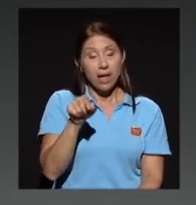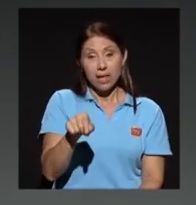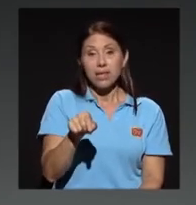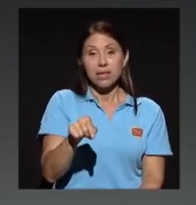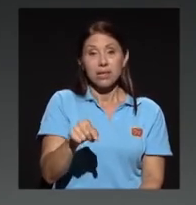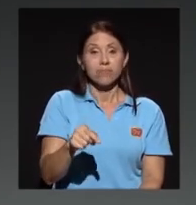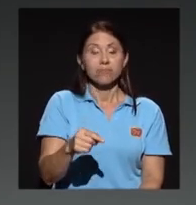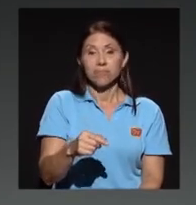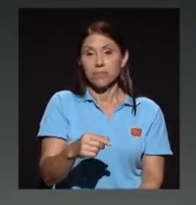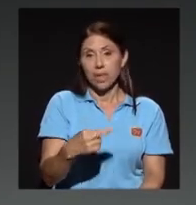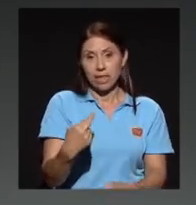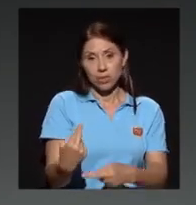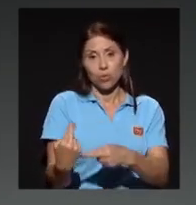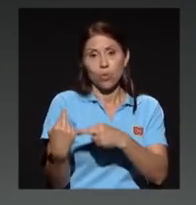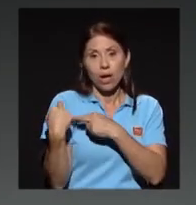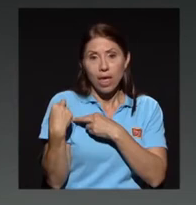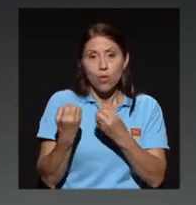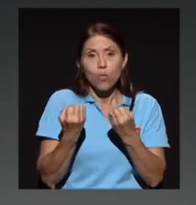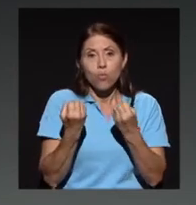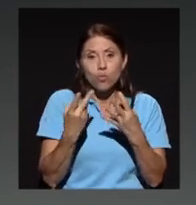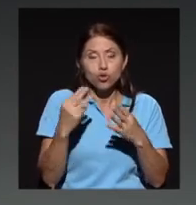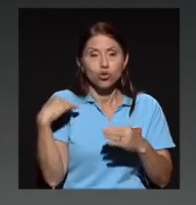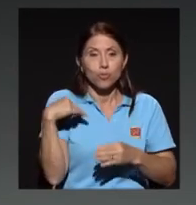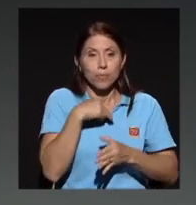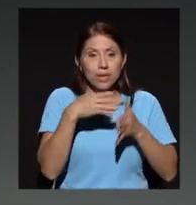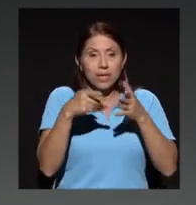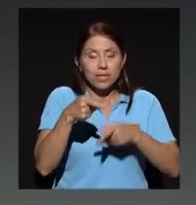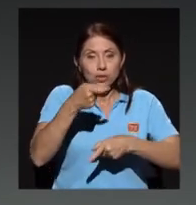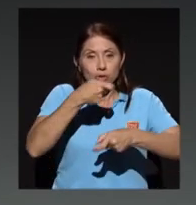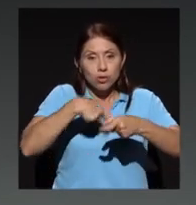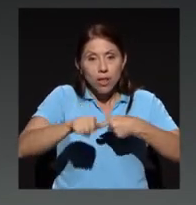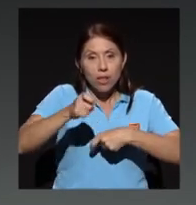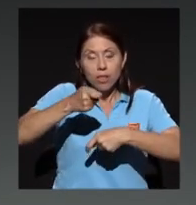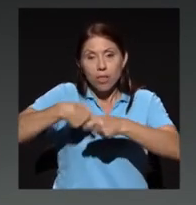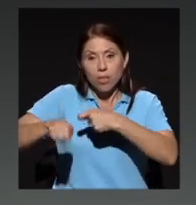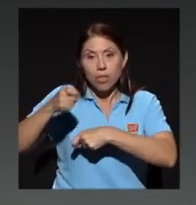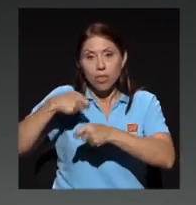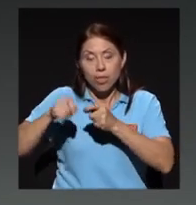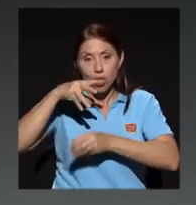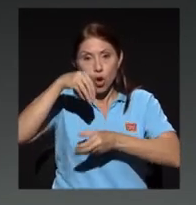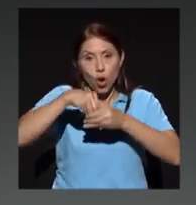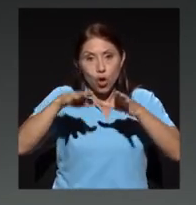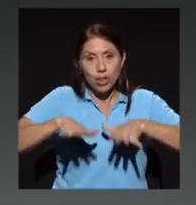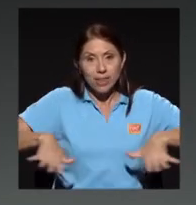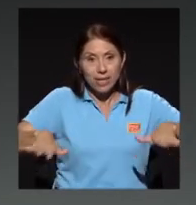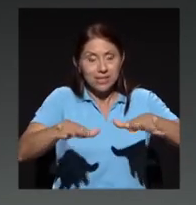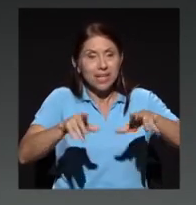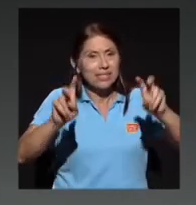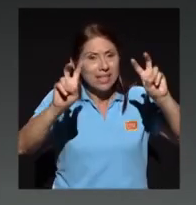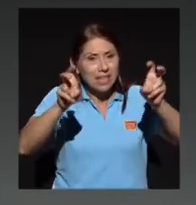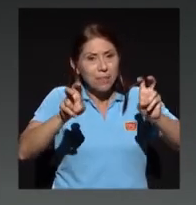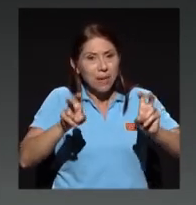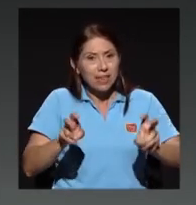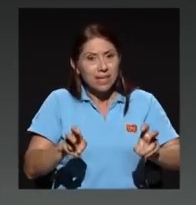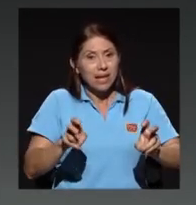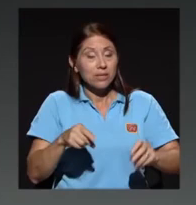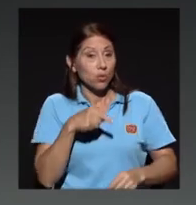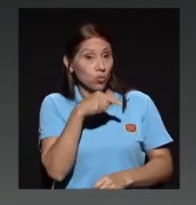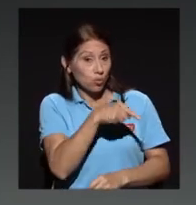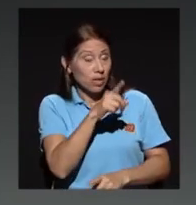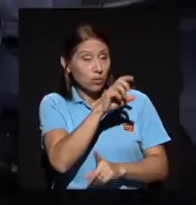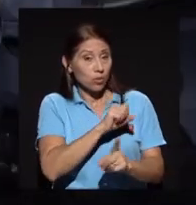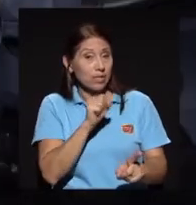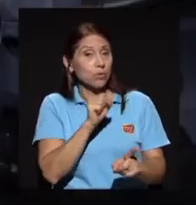ministros muchos contextos muchas muchas temáticas me parece que la coloca usted en una situación